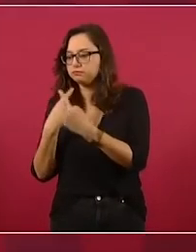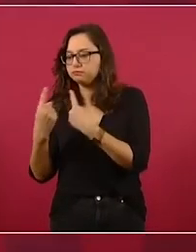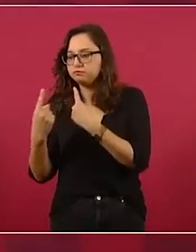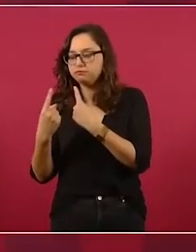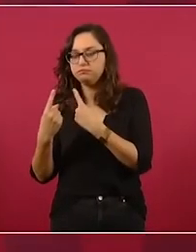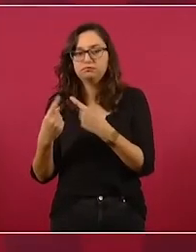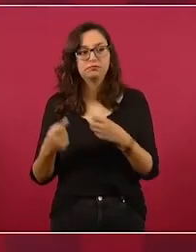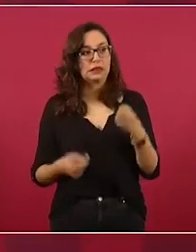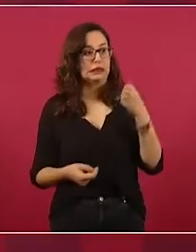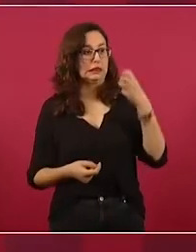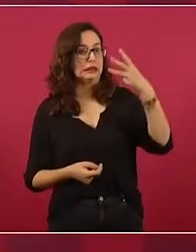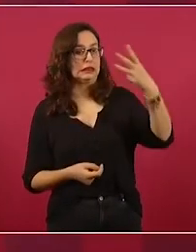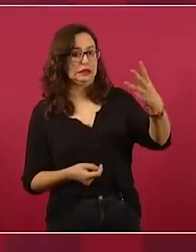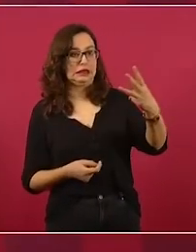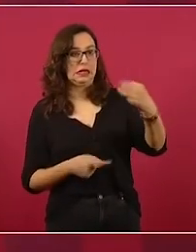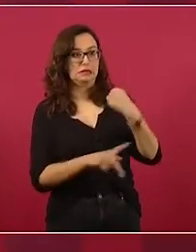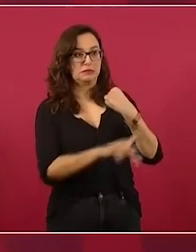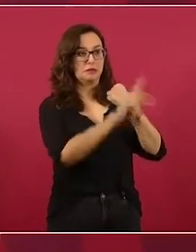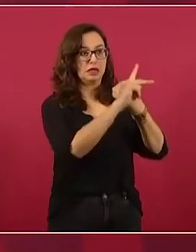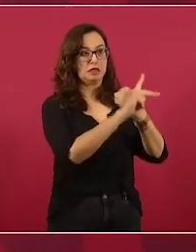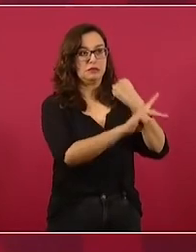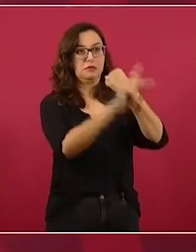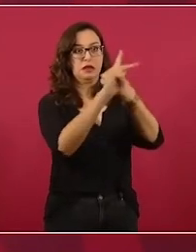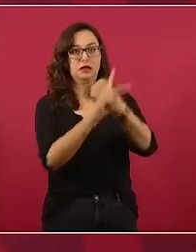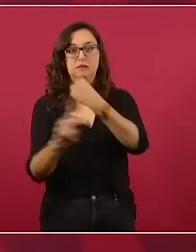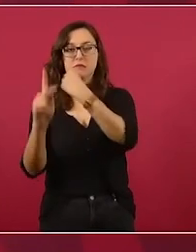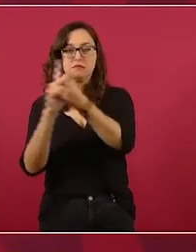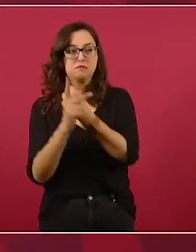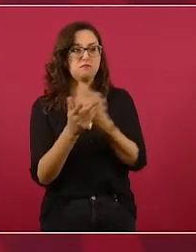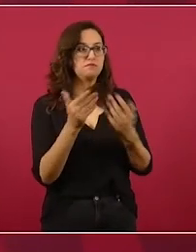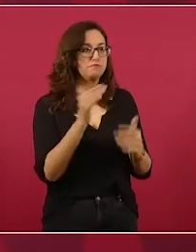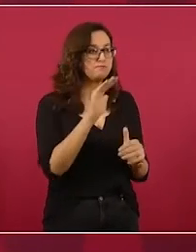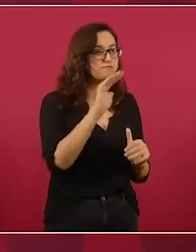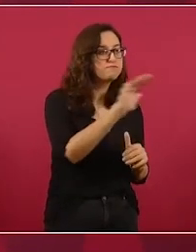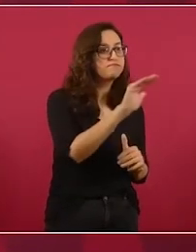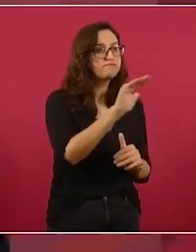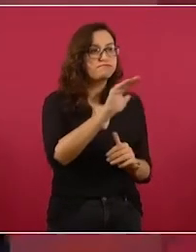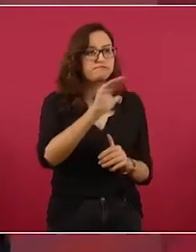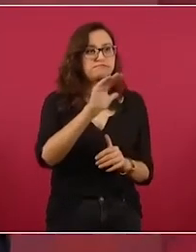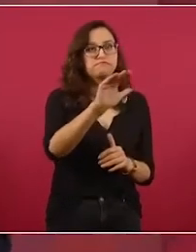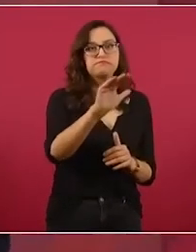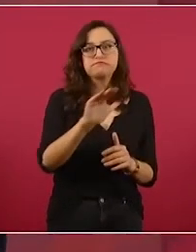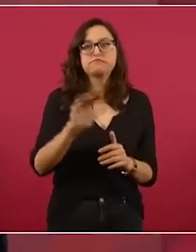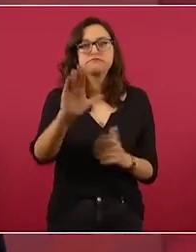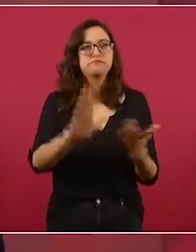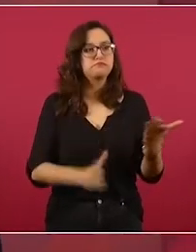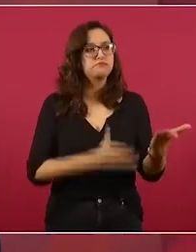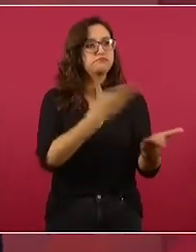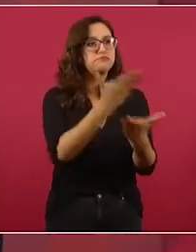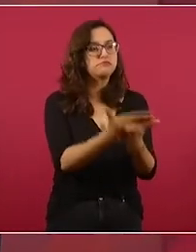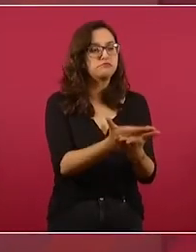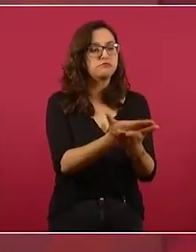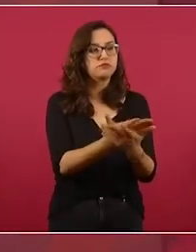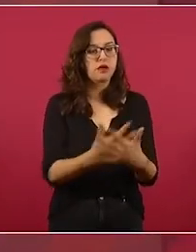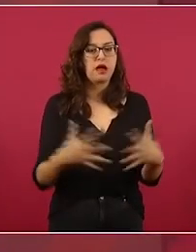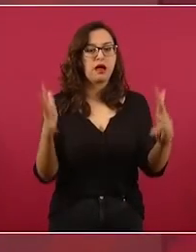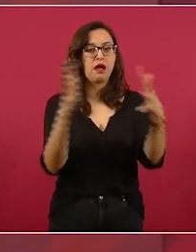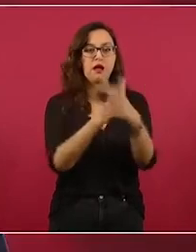pronto una propuesta para detener la guerra